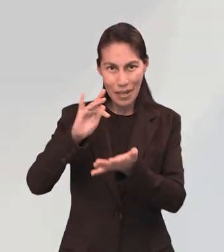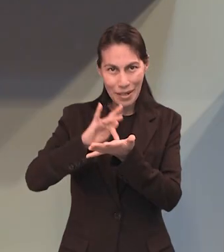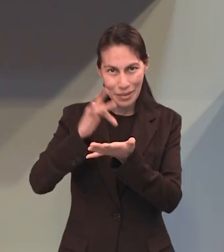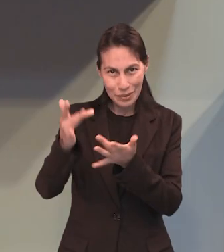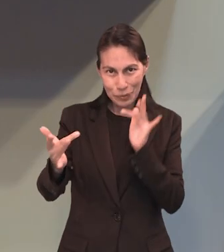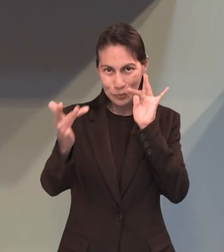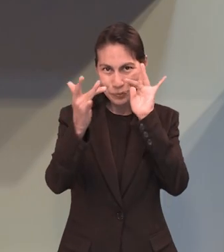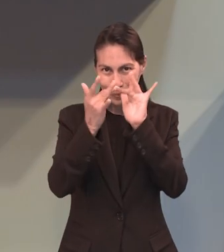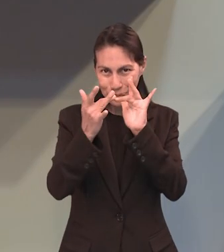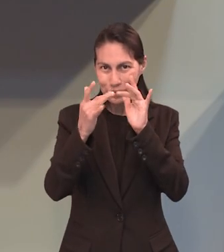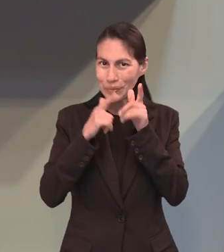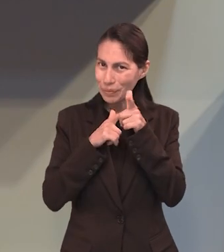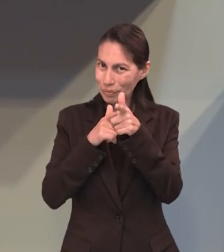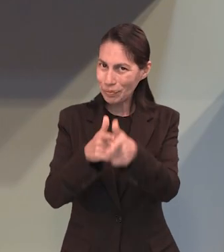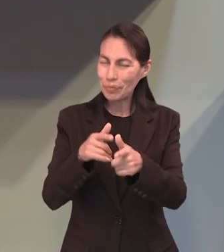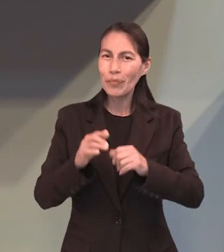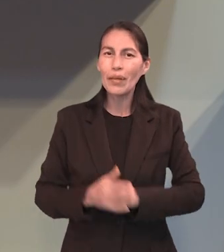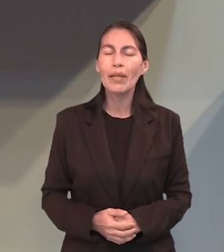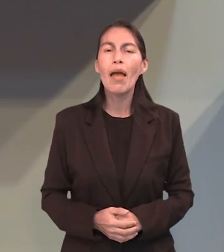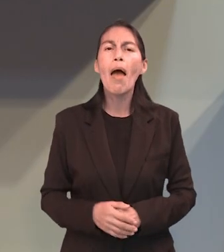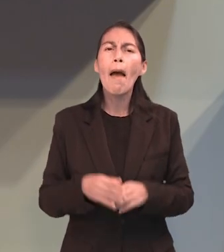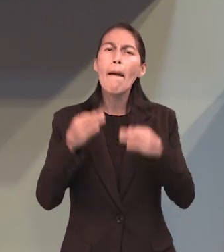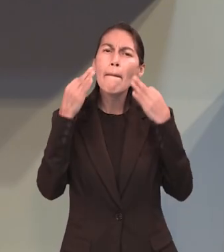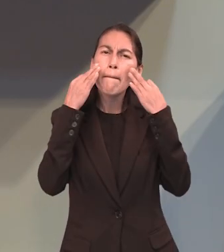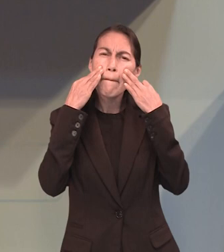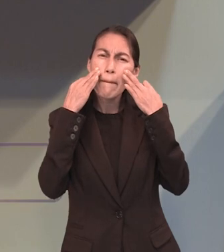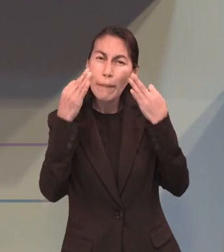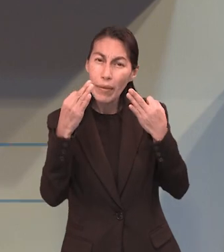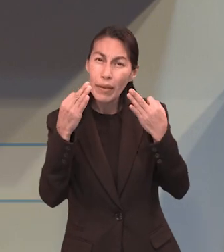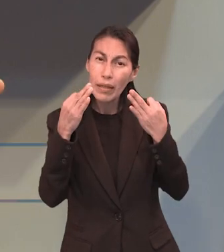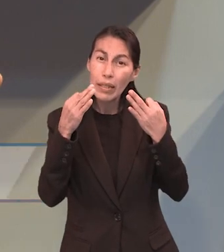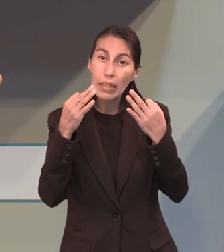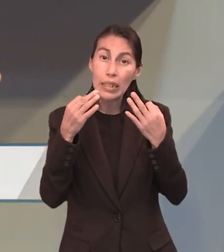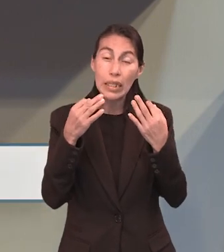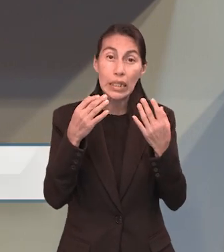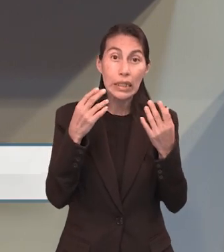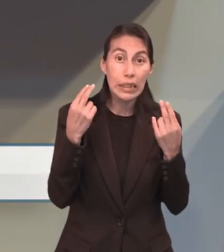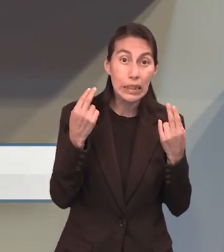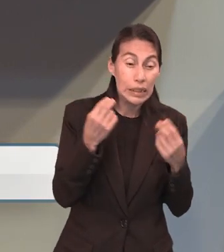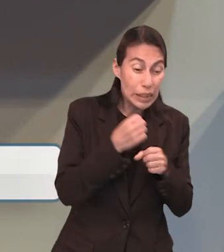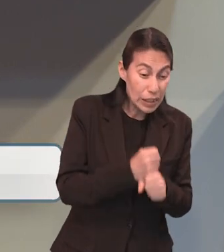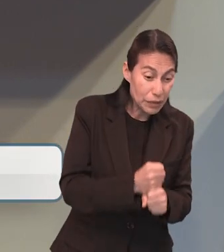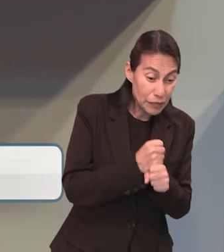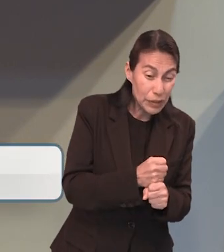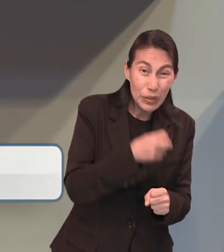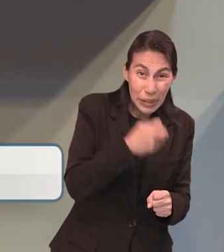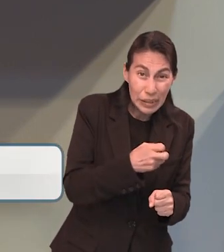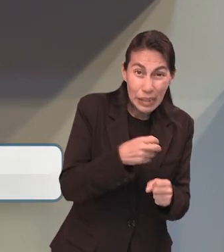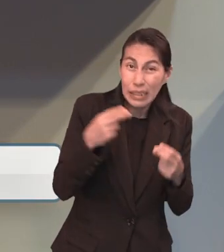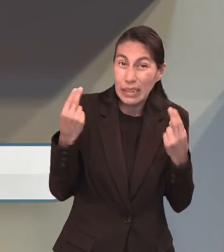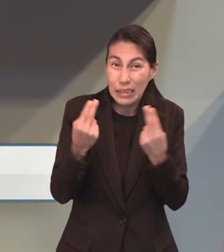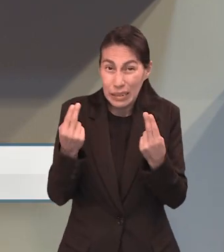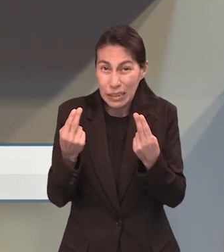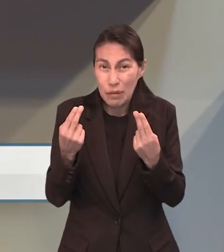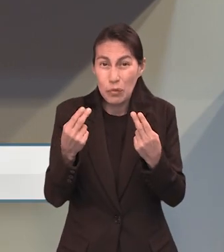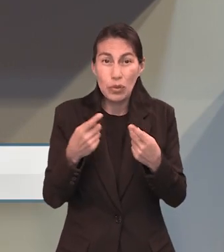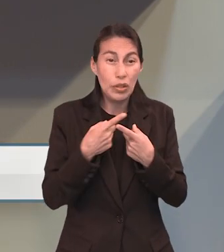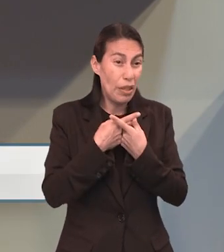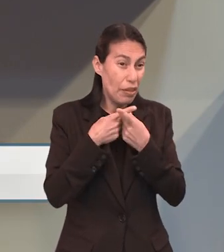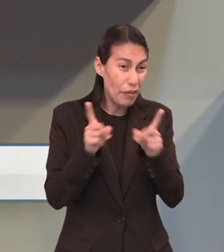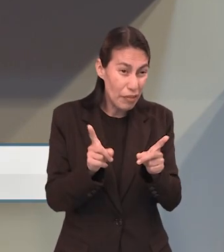Gracias por quedarte con nosotros. Ya hemos visto la necesidad del sacrificio y los diversos